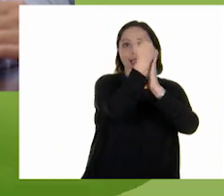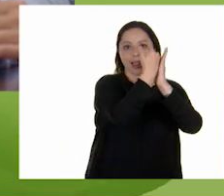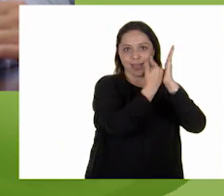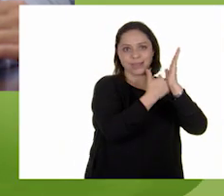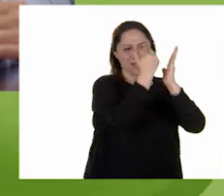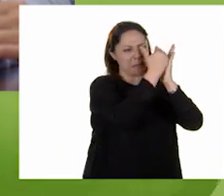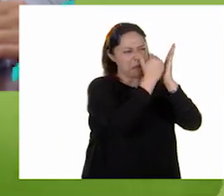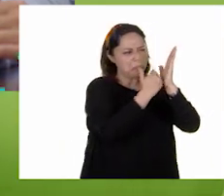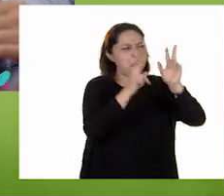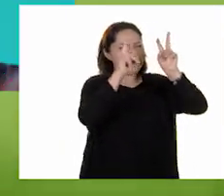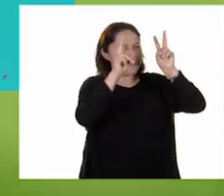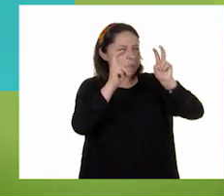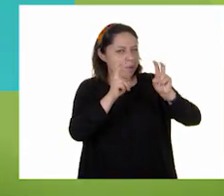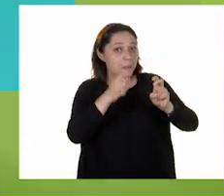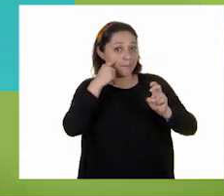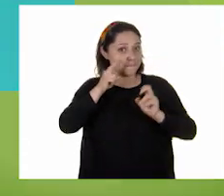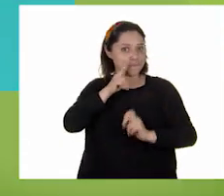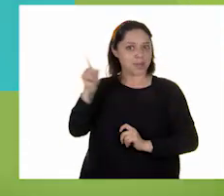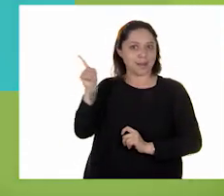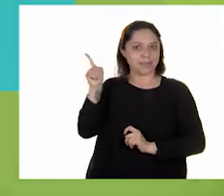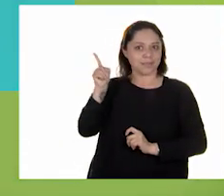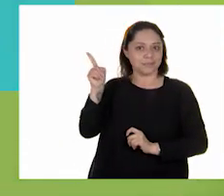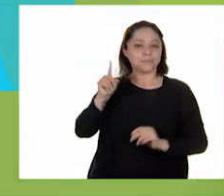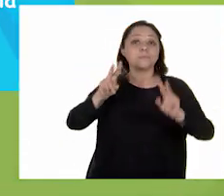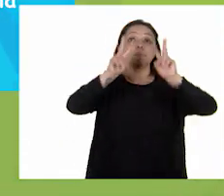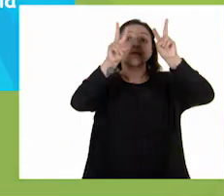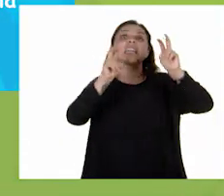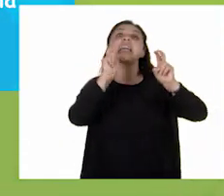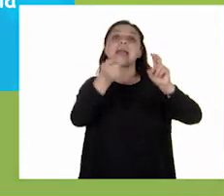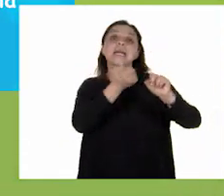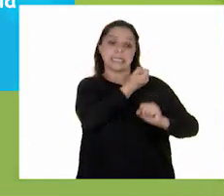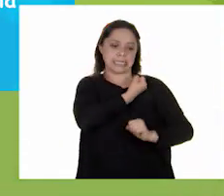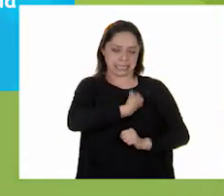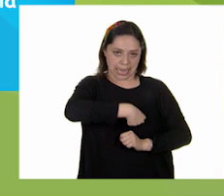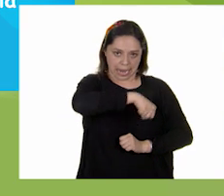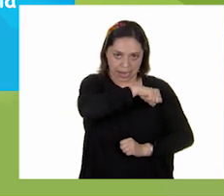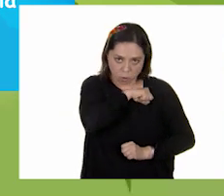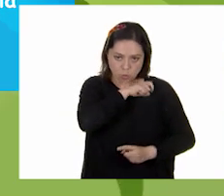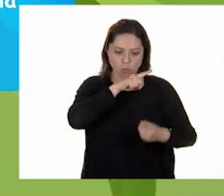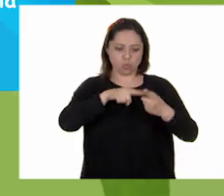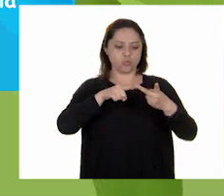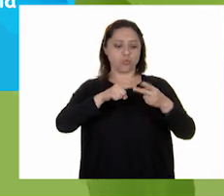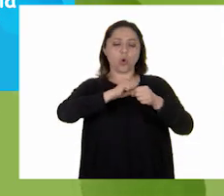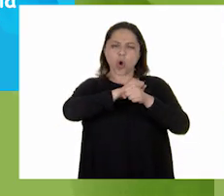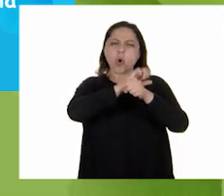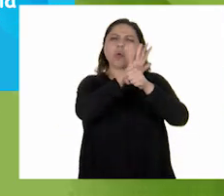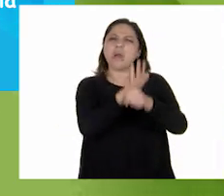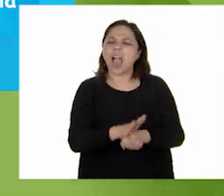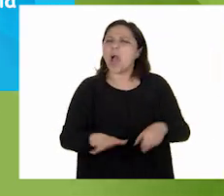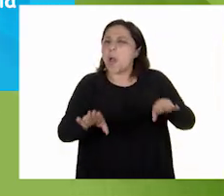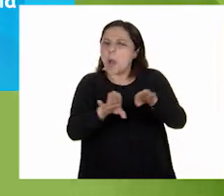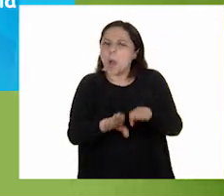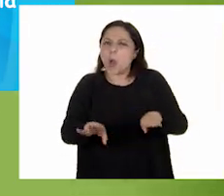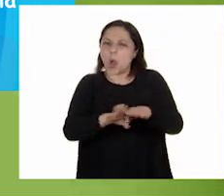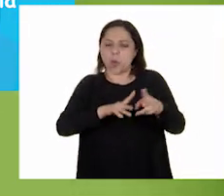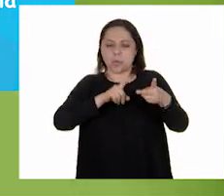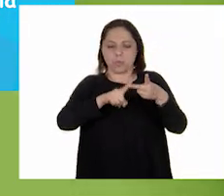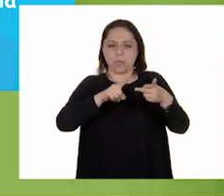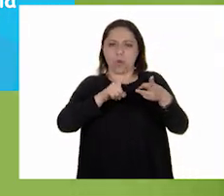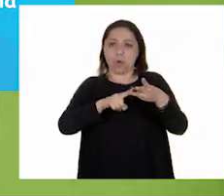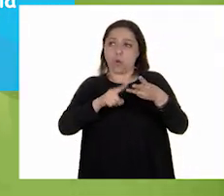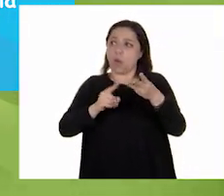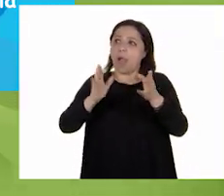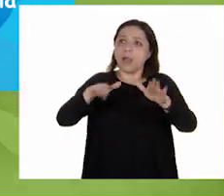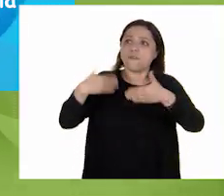investigamos. Miren, temas de salud y cómo funciona el coronavirus. ¿Qué ha sucedido con la convivencia